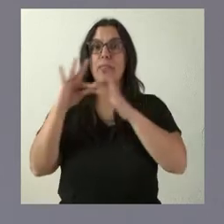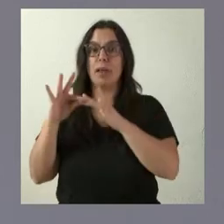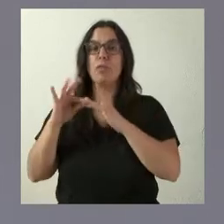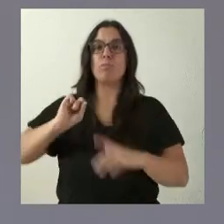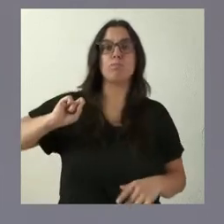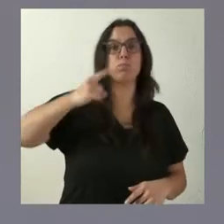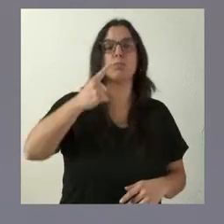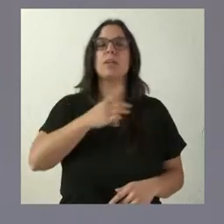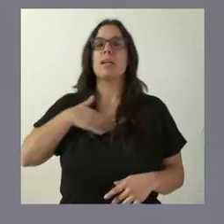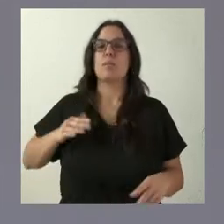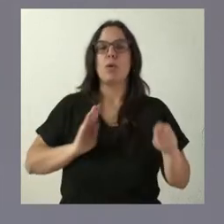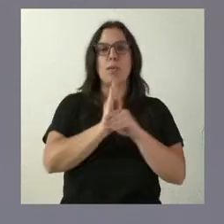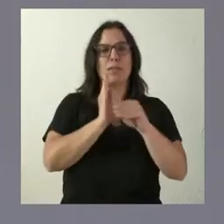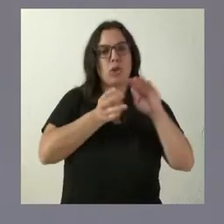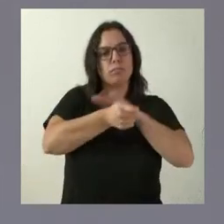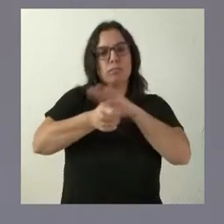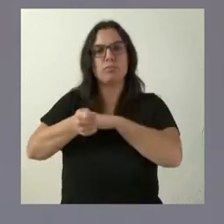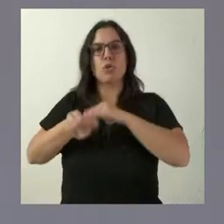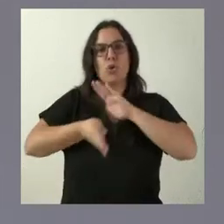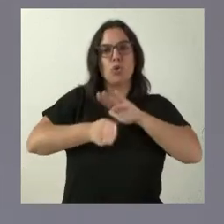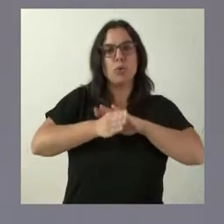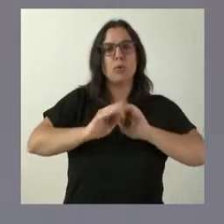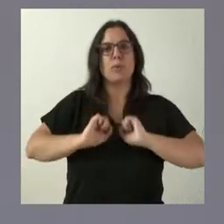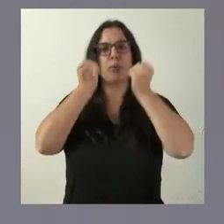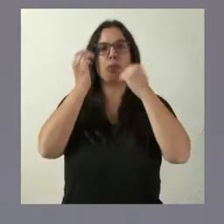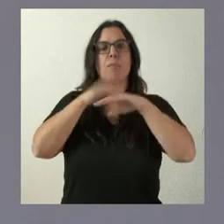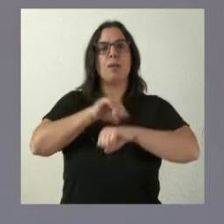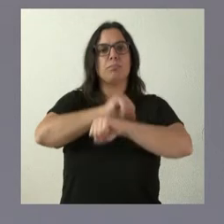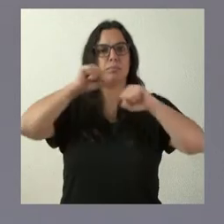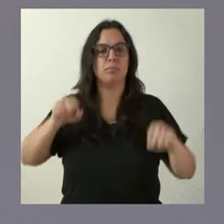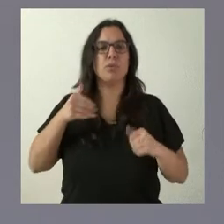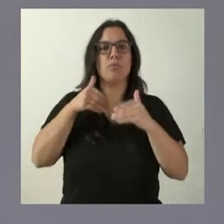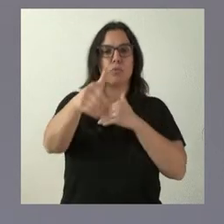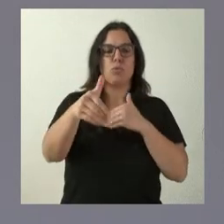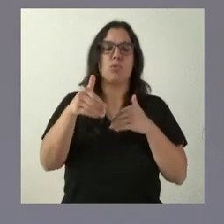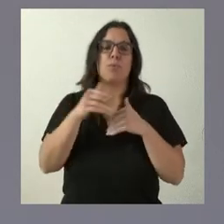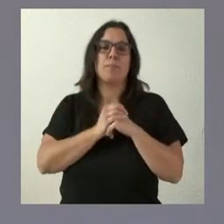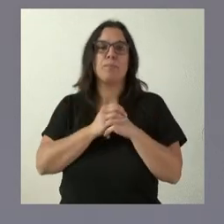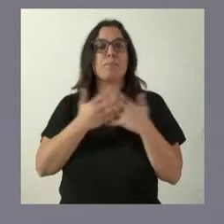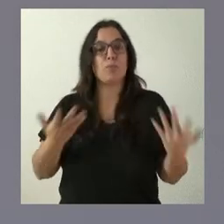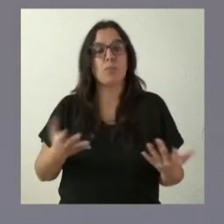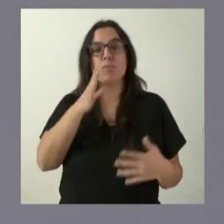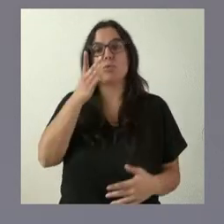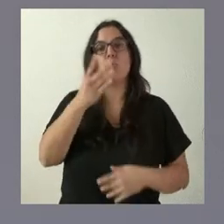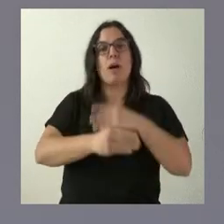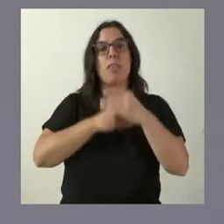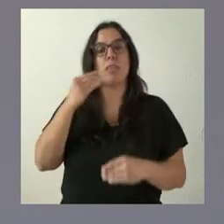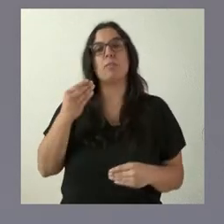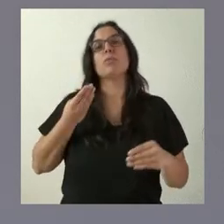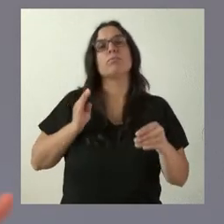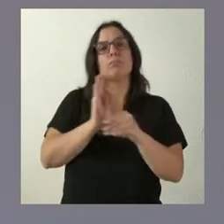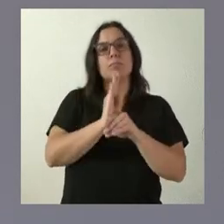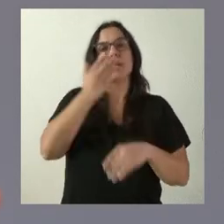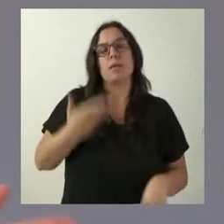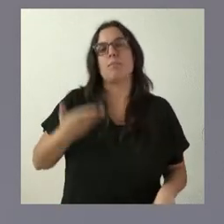seguir haciendo inversiones en la materia que garanticen y consoliden el futuro. Esto es lo que hacemos con esta importante